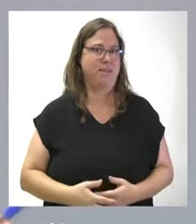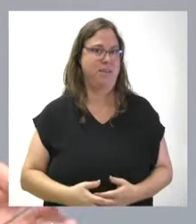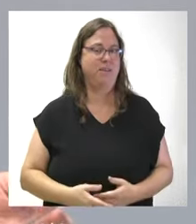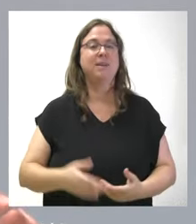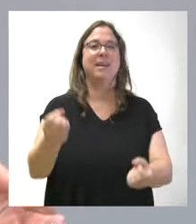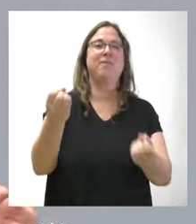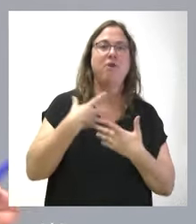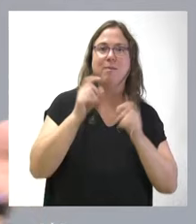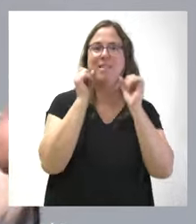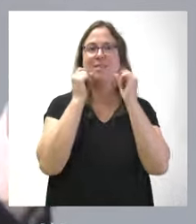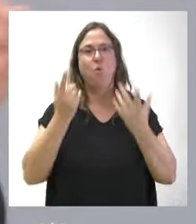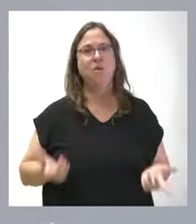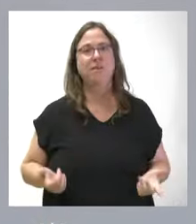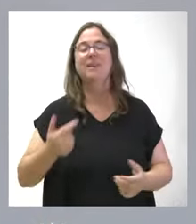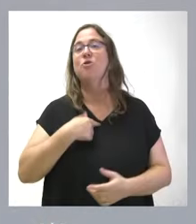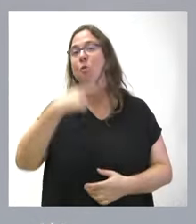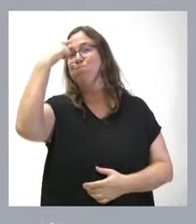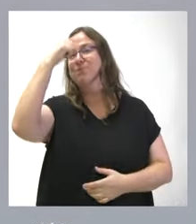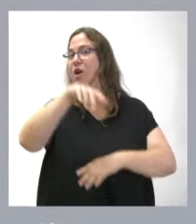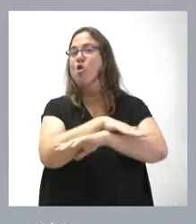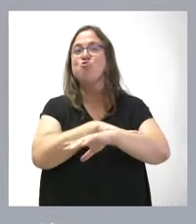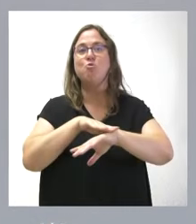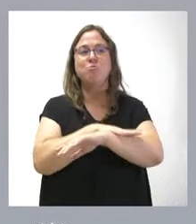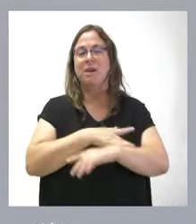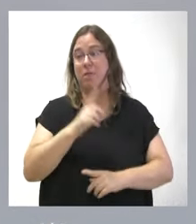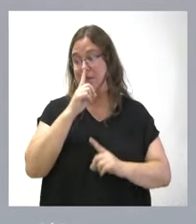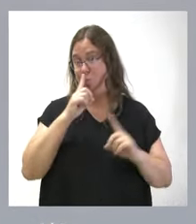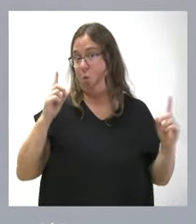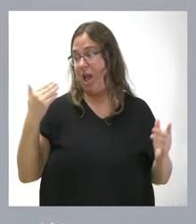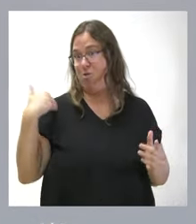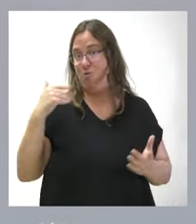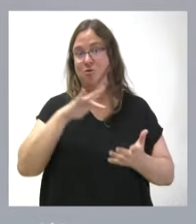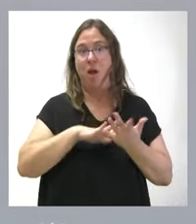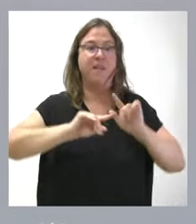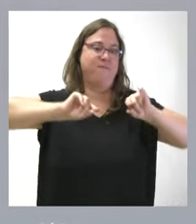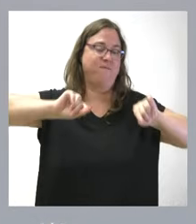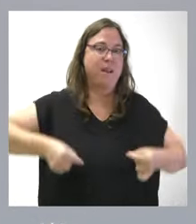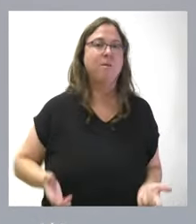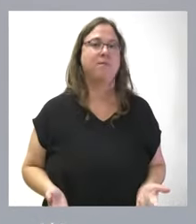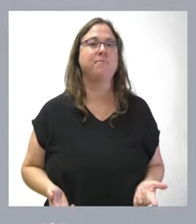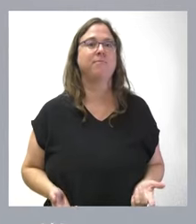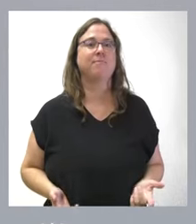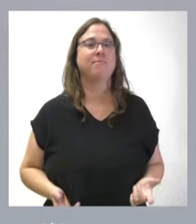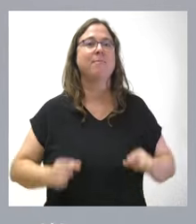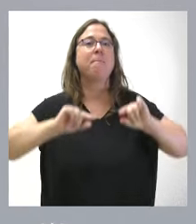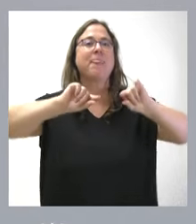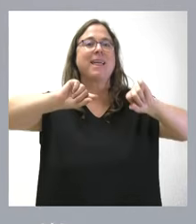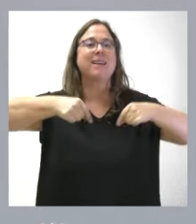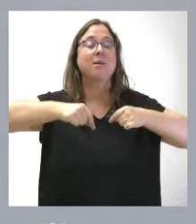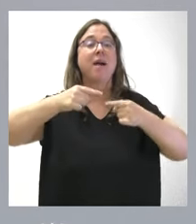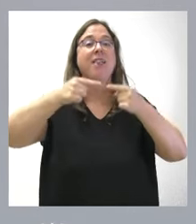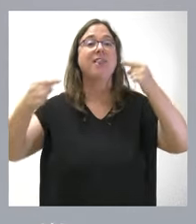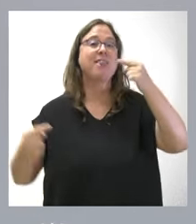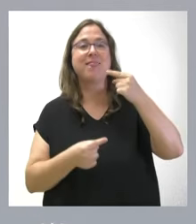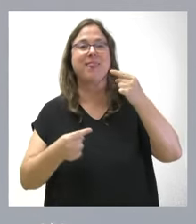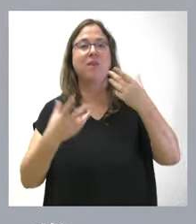que se eliminación de la deuda de